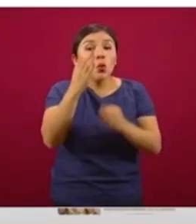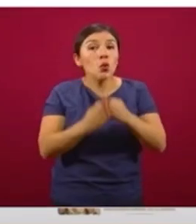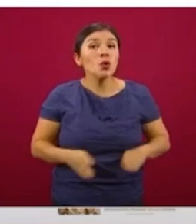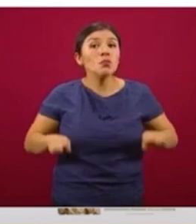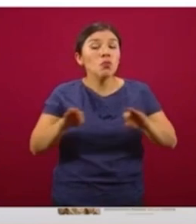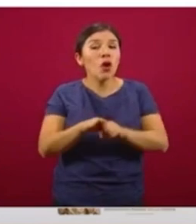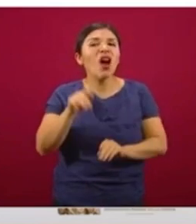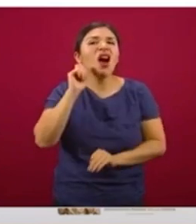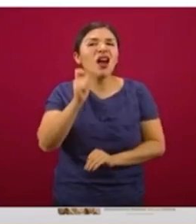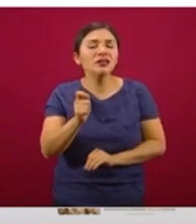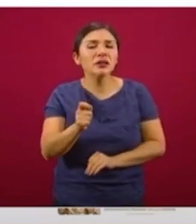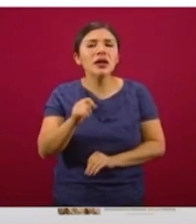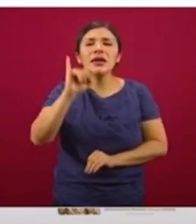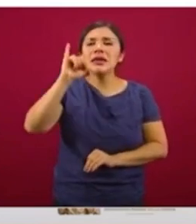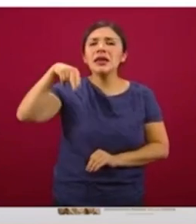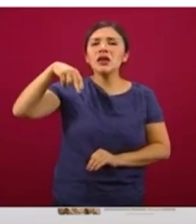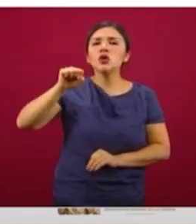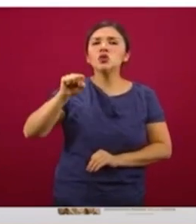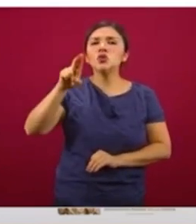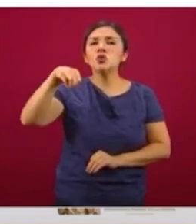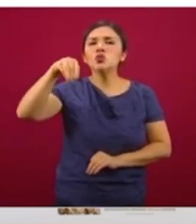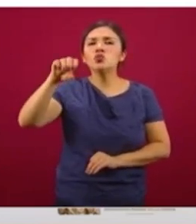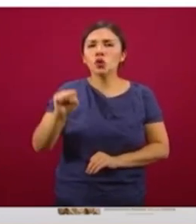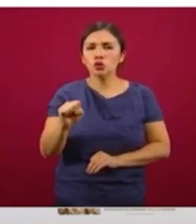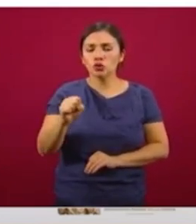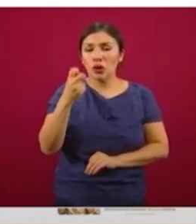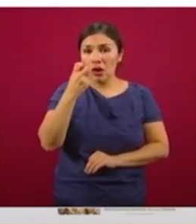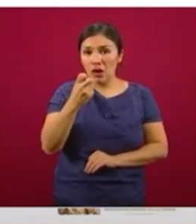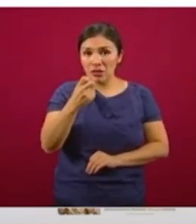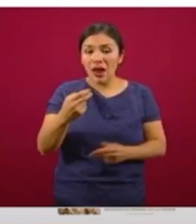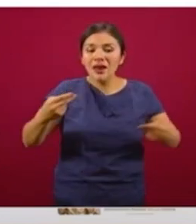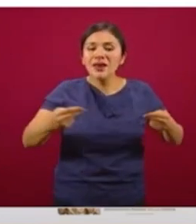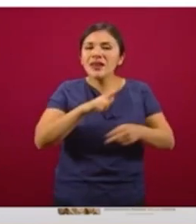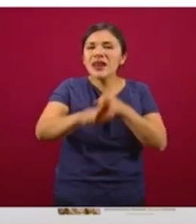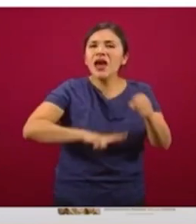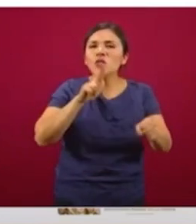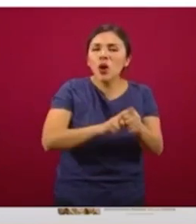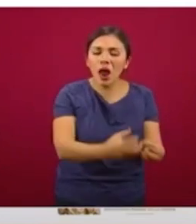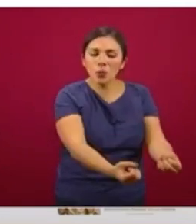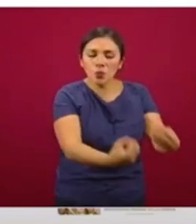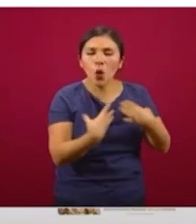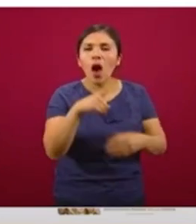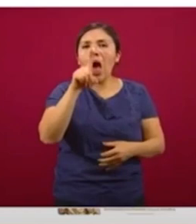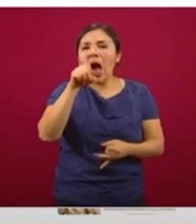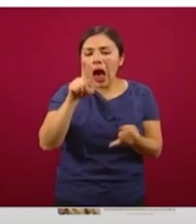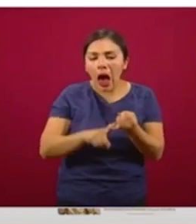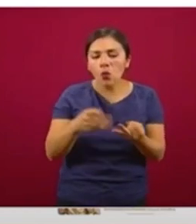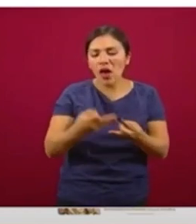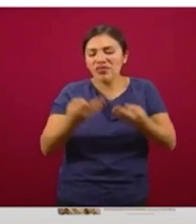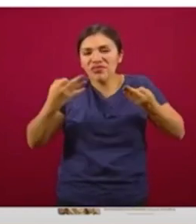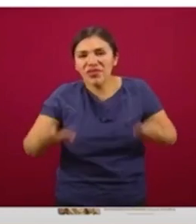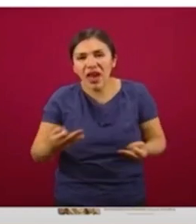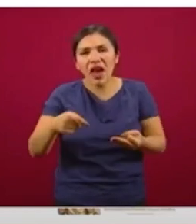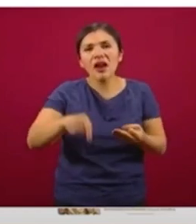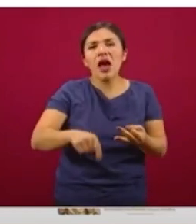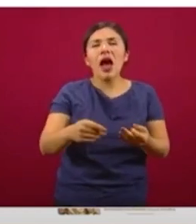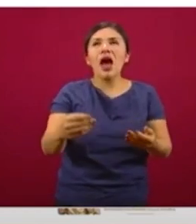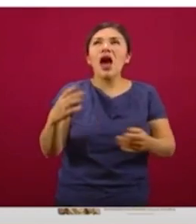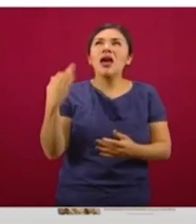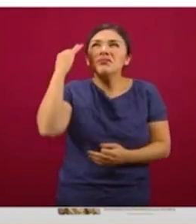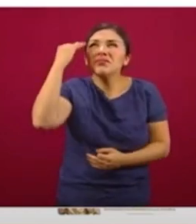insumos. En primer lugar, los insumos que nos dan la naturaleza, hablemos de agua, de suelo, de clima, de sol,